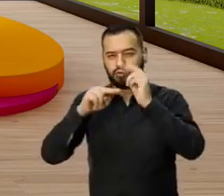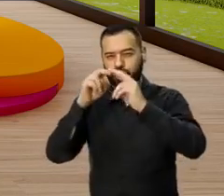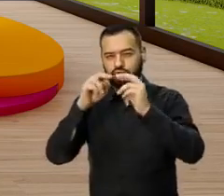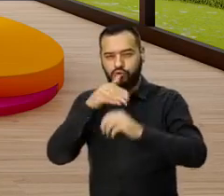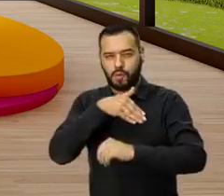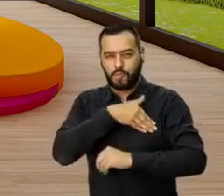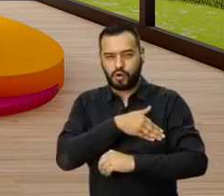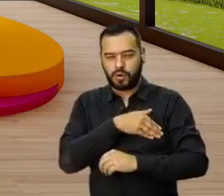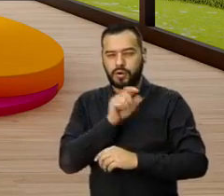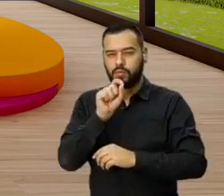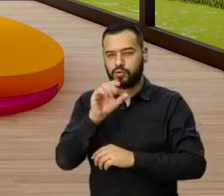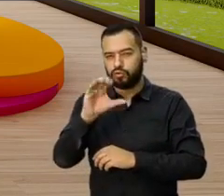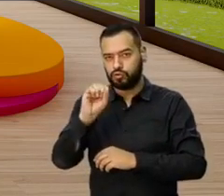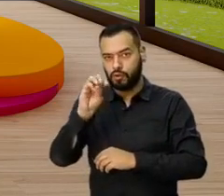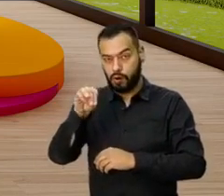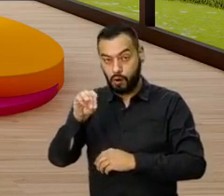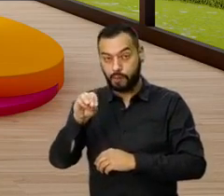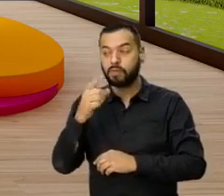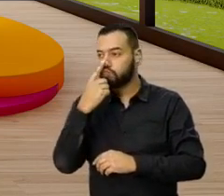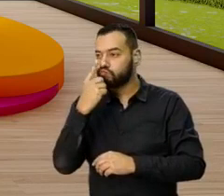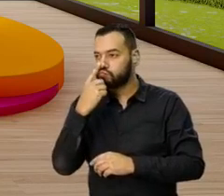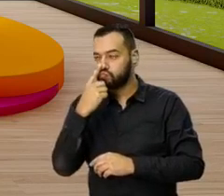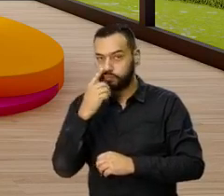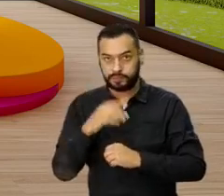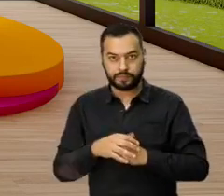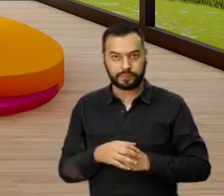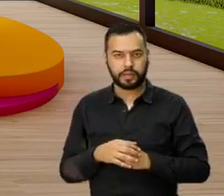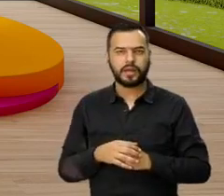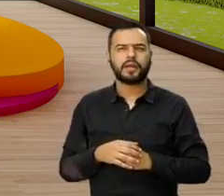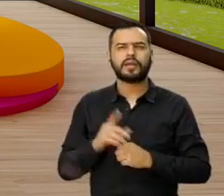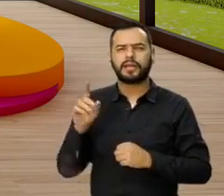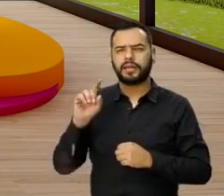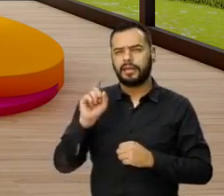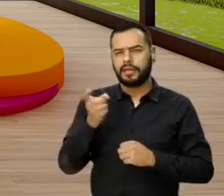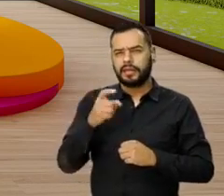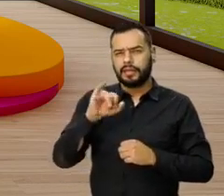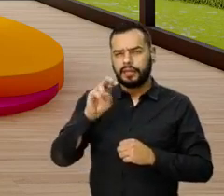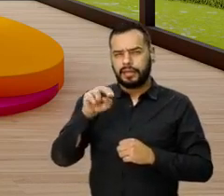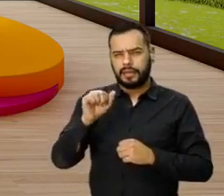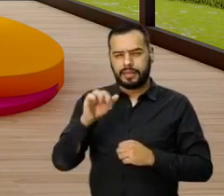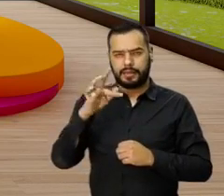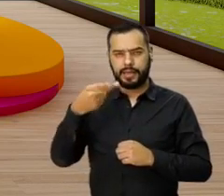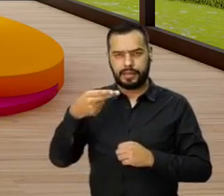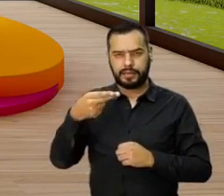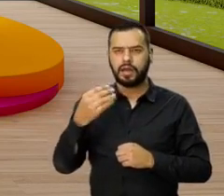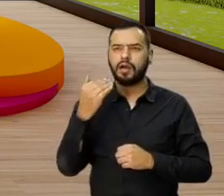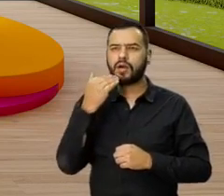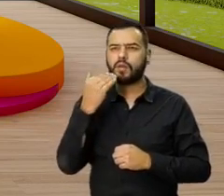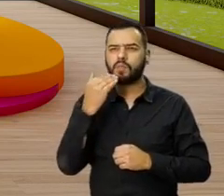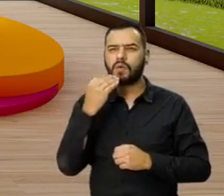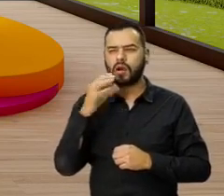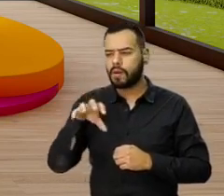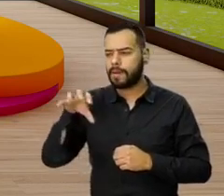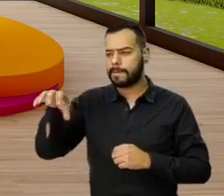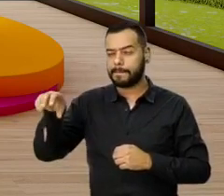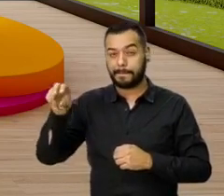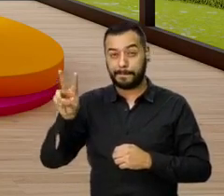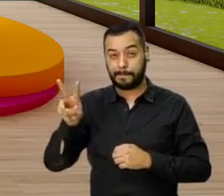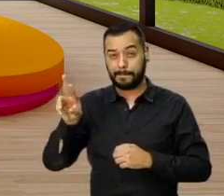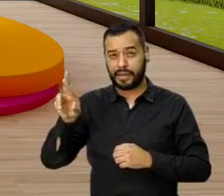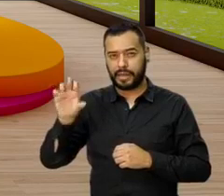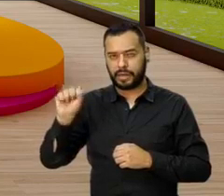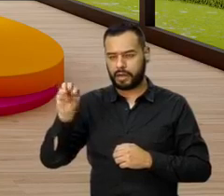.com. Perfecto, bueno, y para cuándo, nos pregunta Ginette Lara, ¿para cuándo están las entregas en Veramonte?